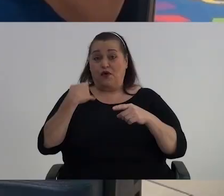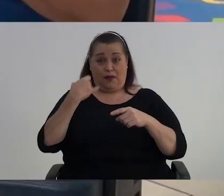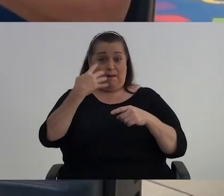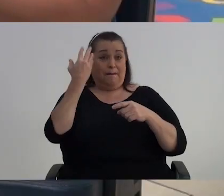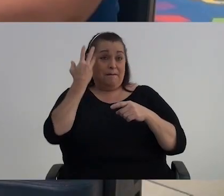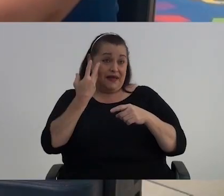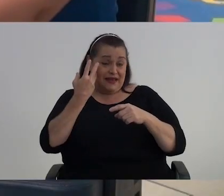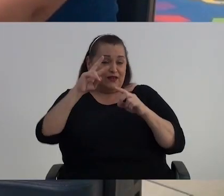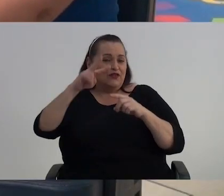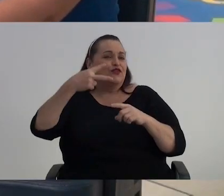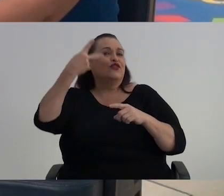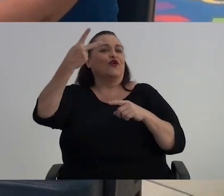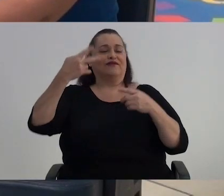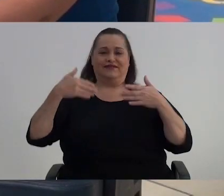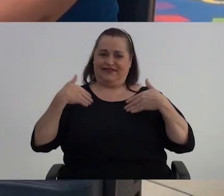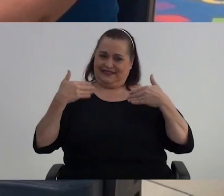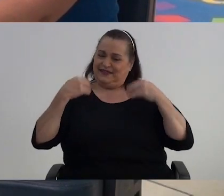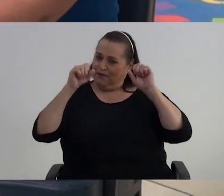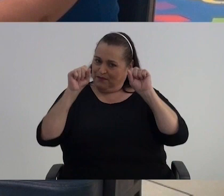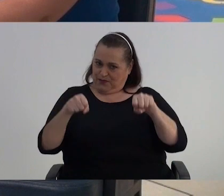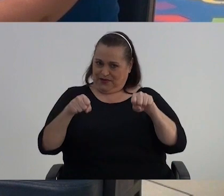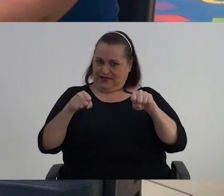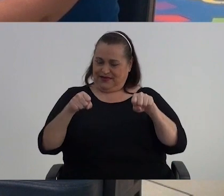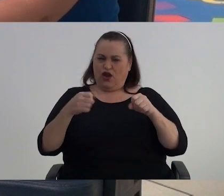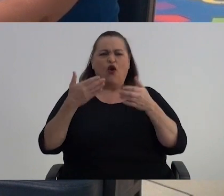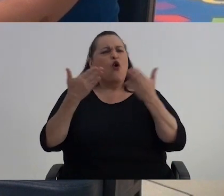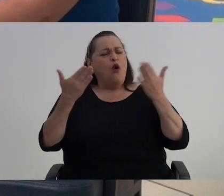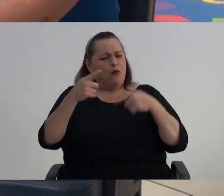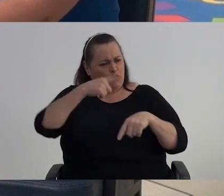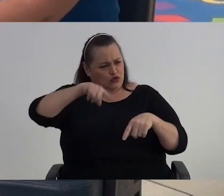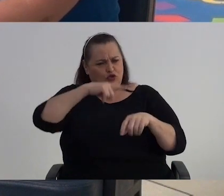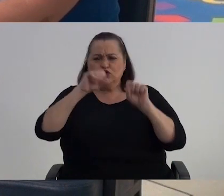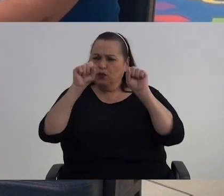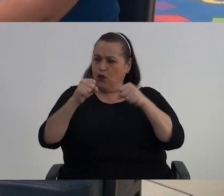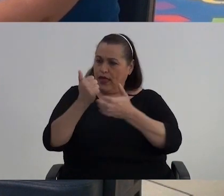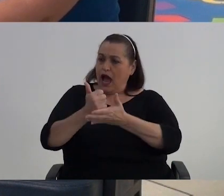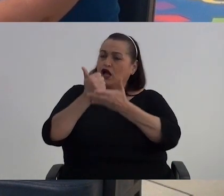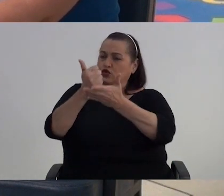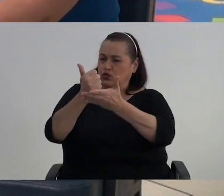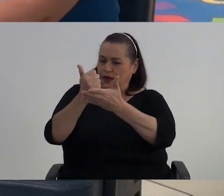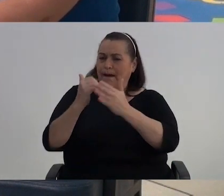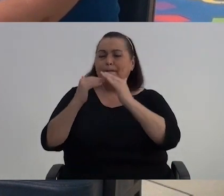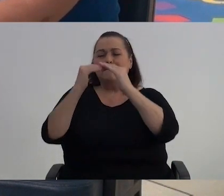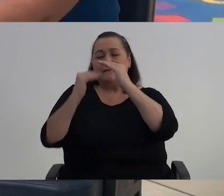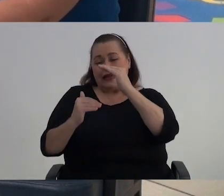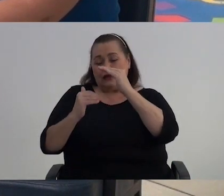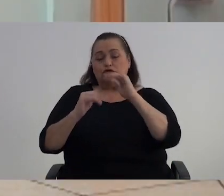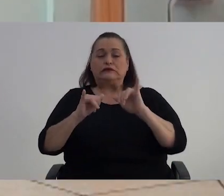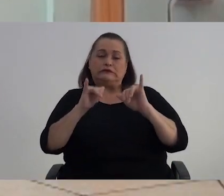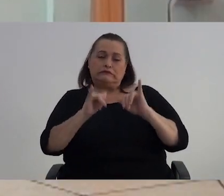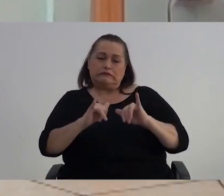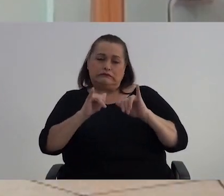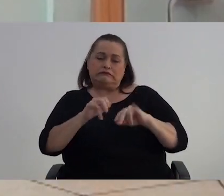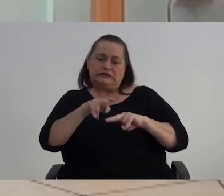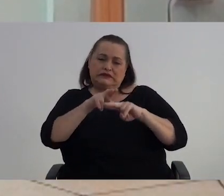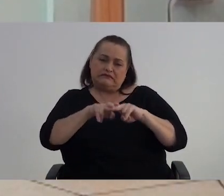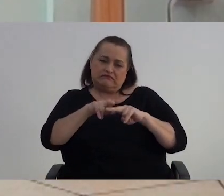con alguien También es doble felicidad ¿Cómo podemos nosotros ayudar a Contraversar el sedentarismo